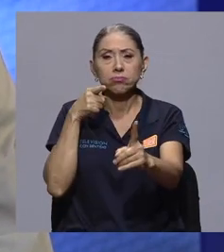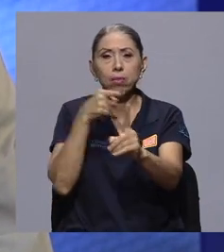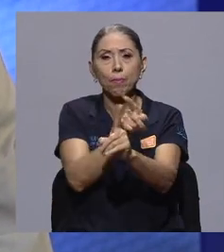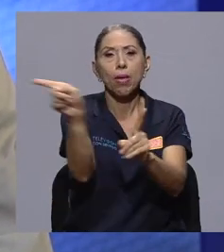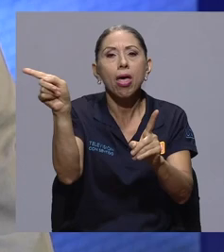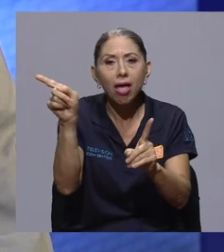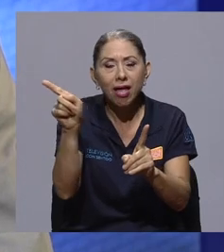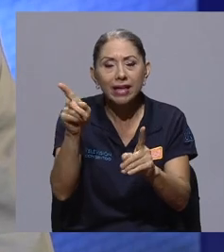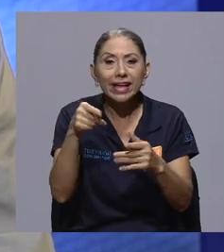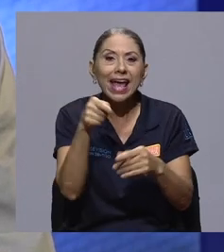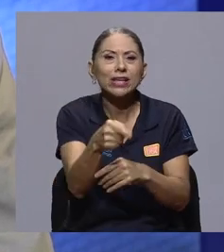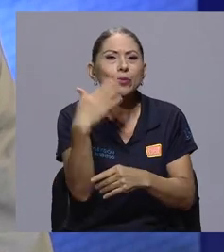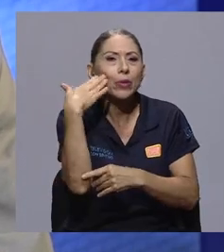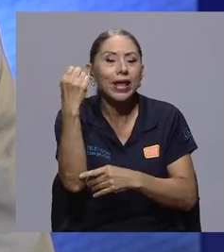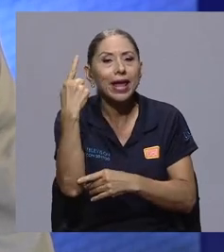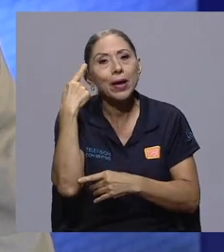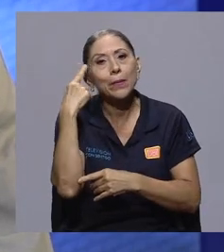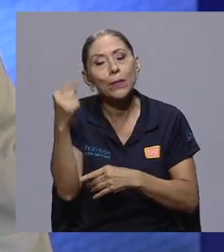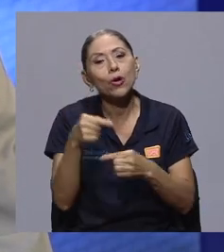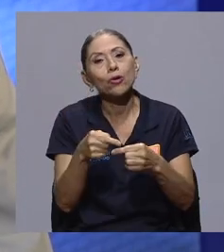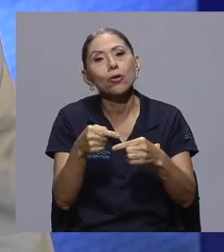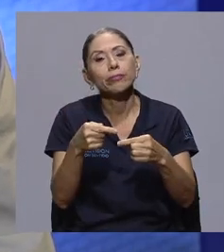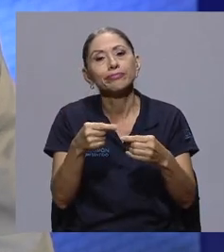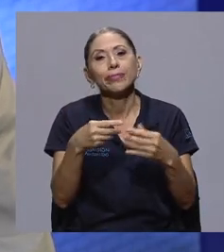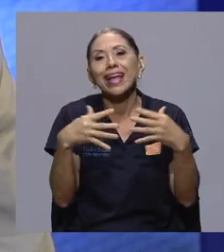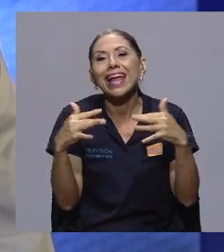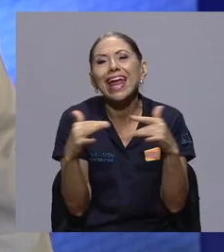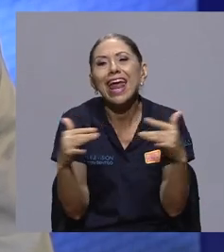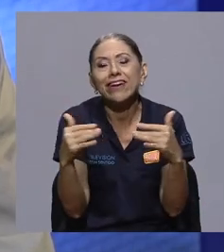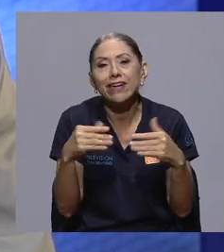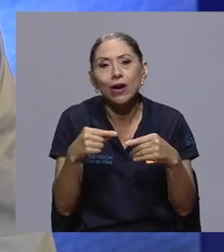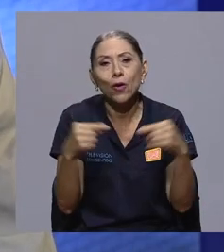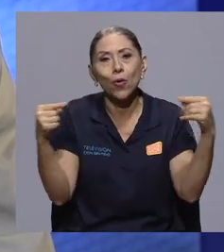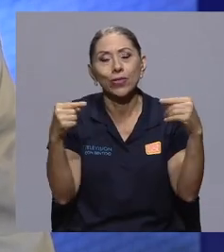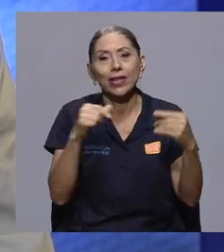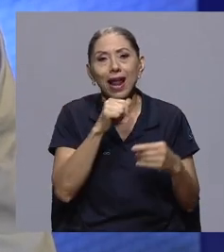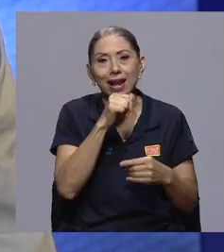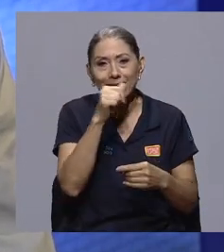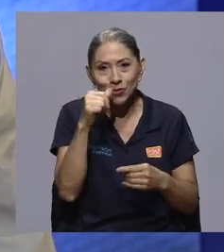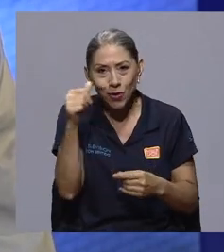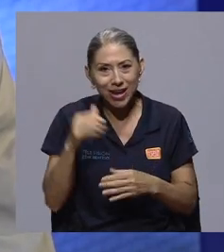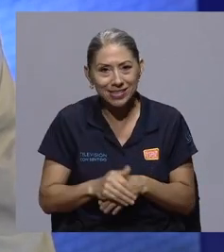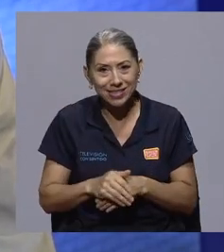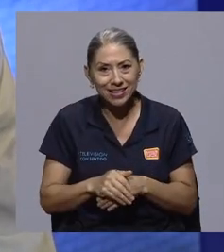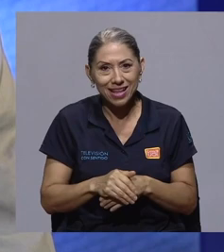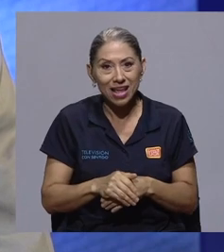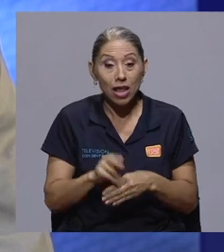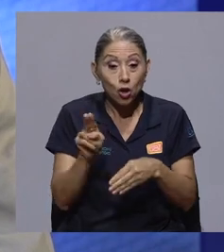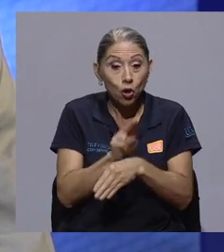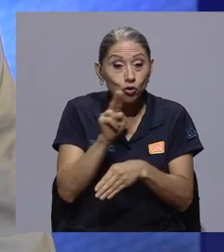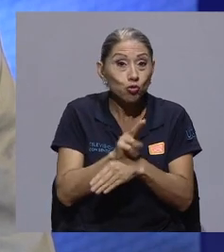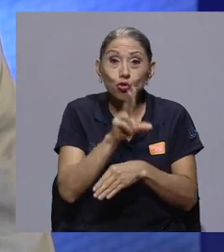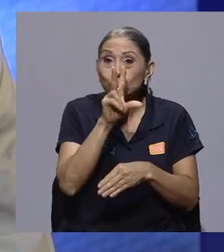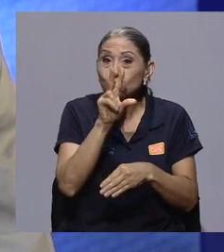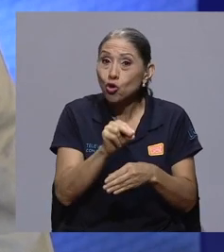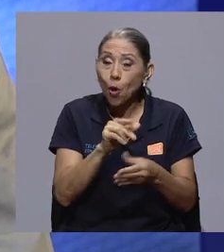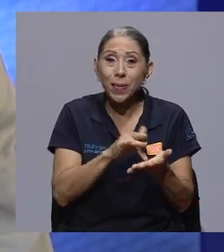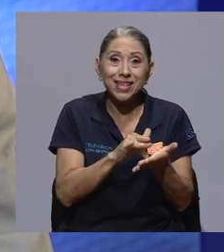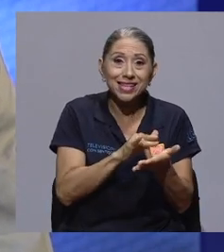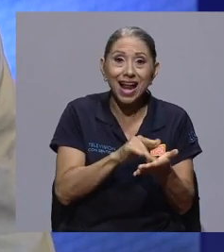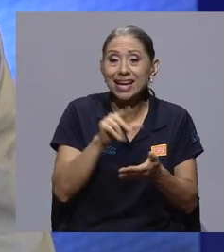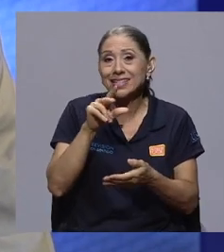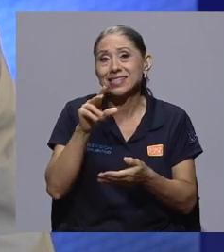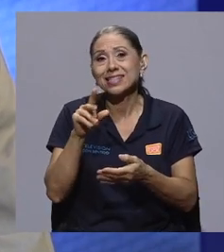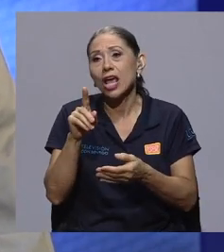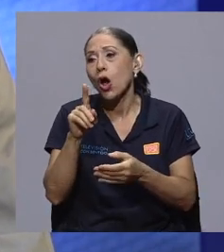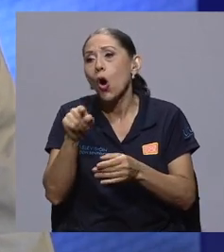contra las drogas, gracias a centrarnos en la prohibición y en reprimir los usos no medicinales ni científicos, en vez de buscar regularlos, en